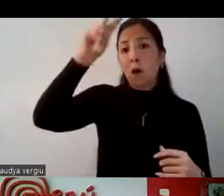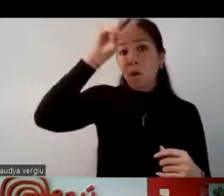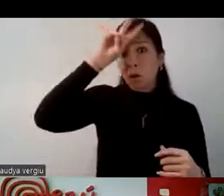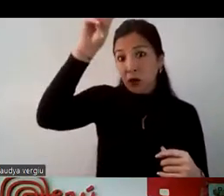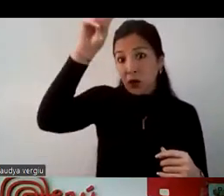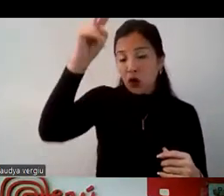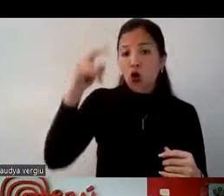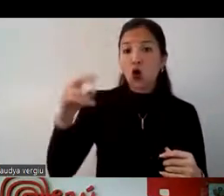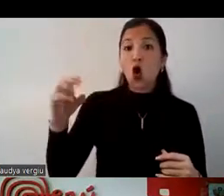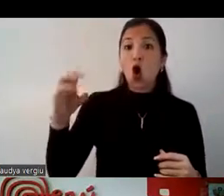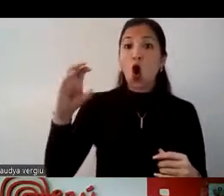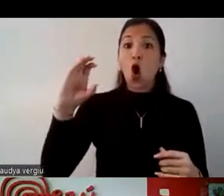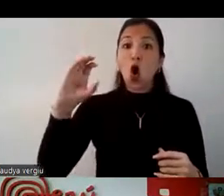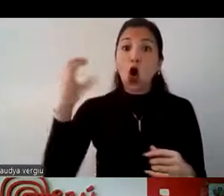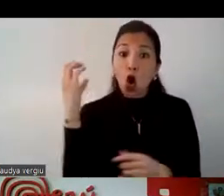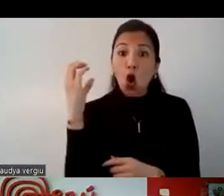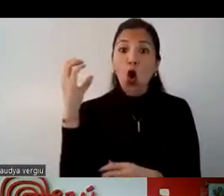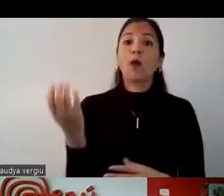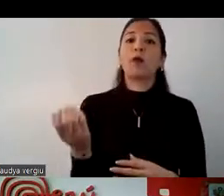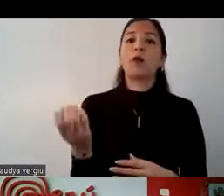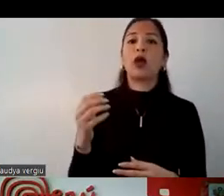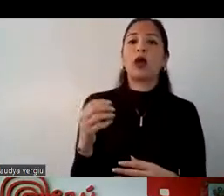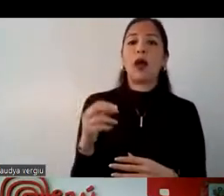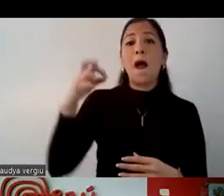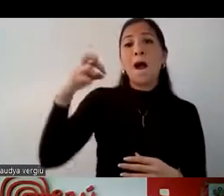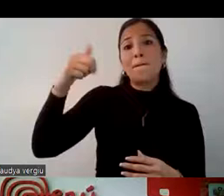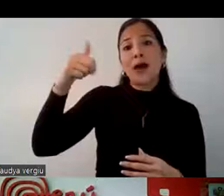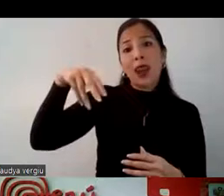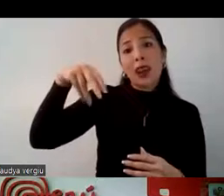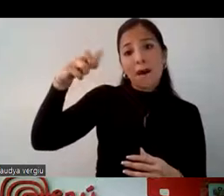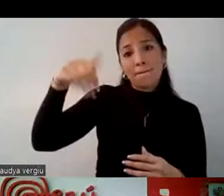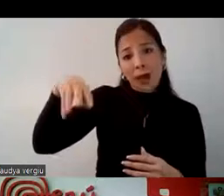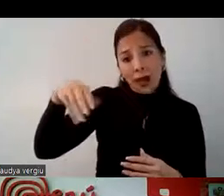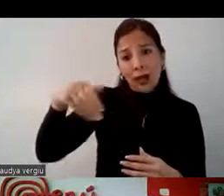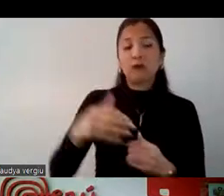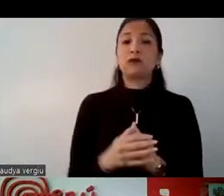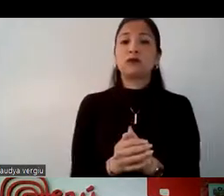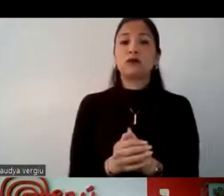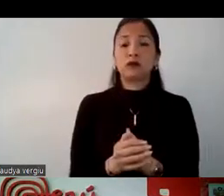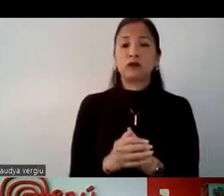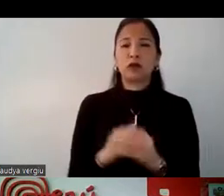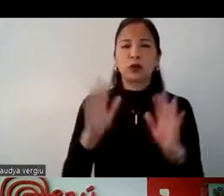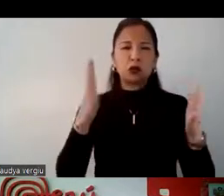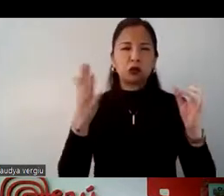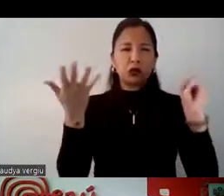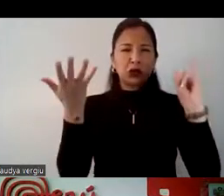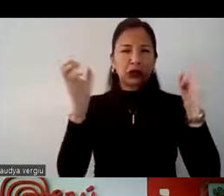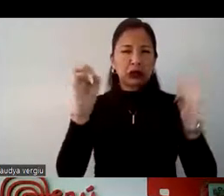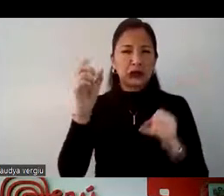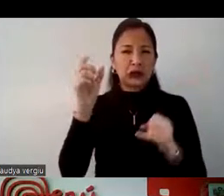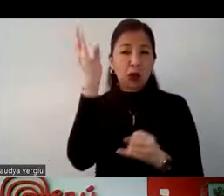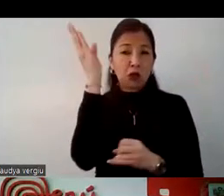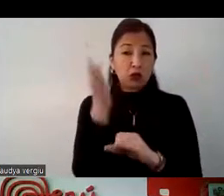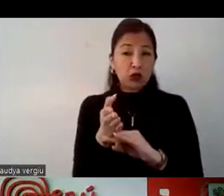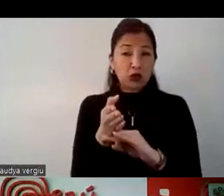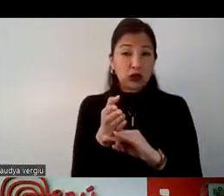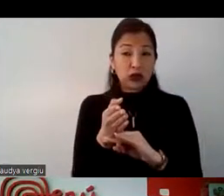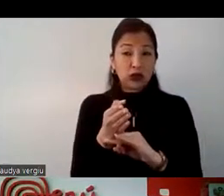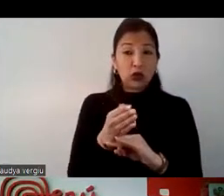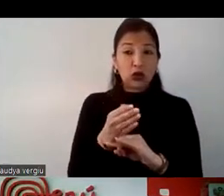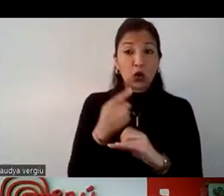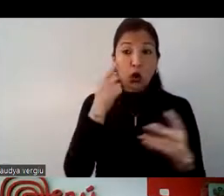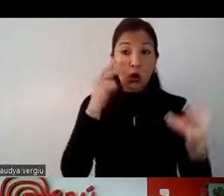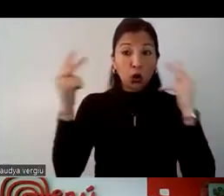por Colombia, Centroamérica, Panamá es un destino muy pedido también. El 60% de los viajes del turista de la sierra